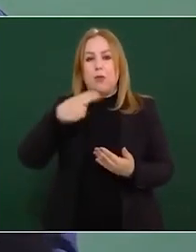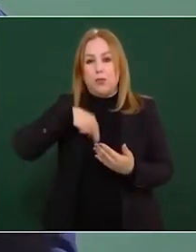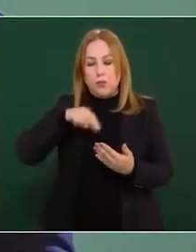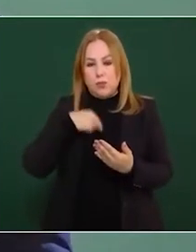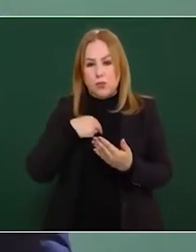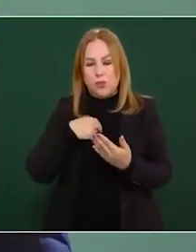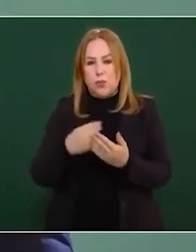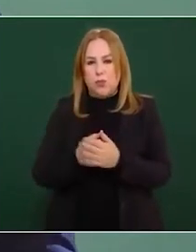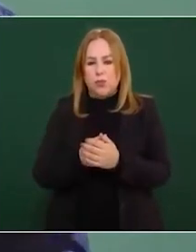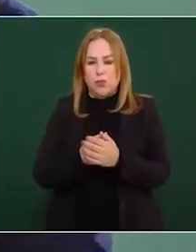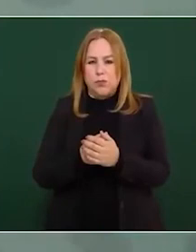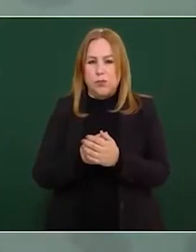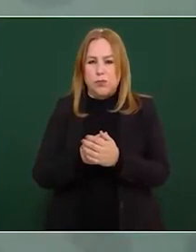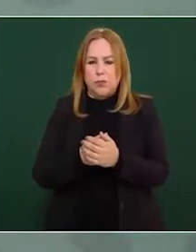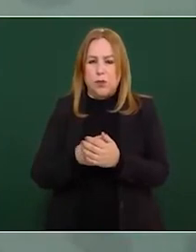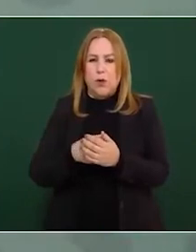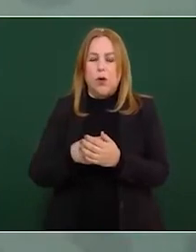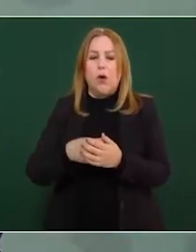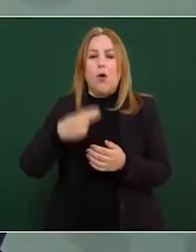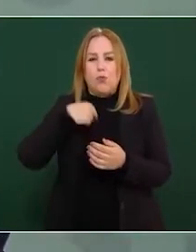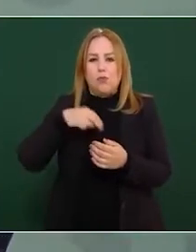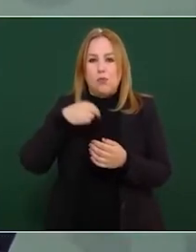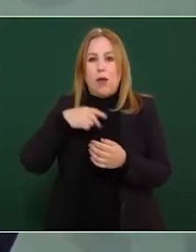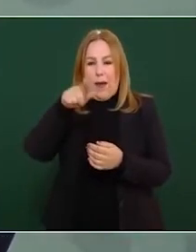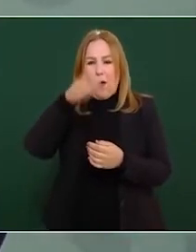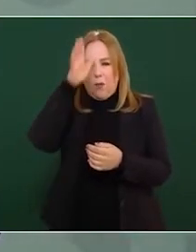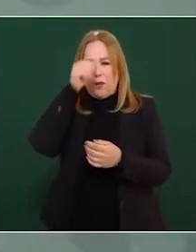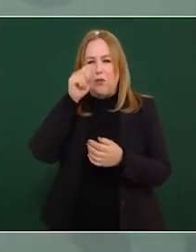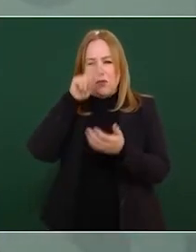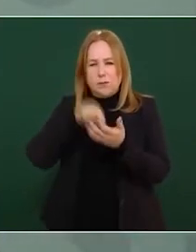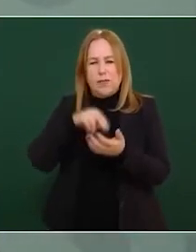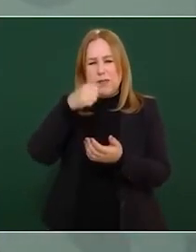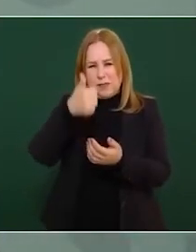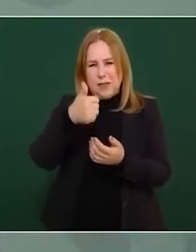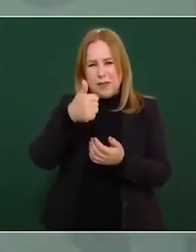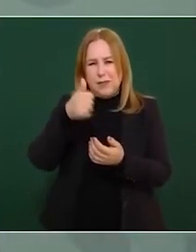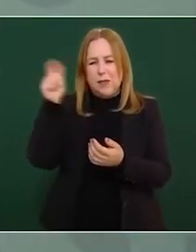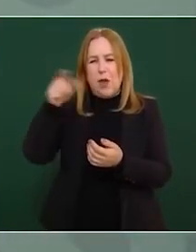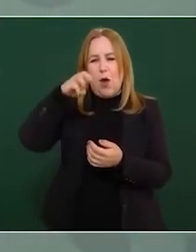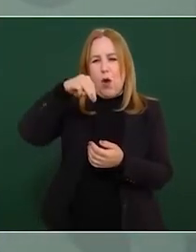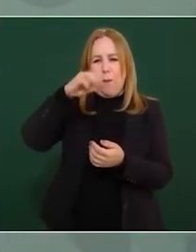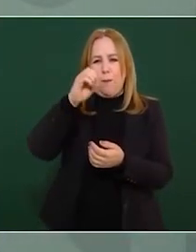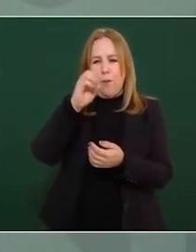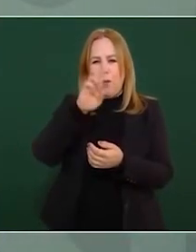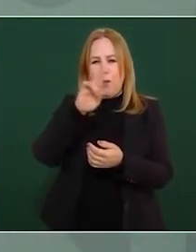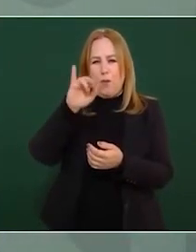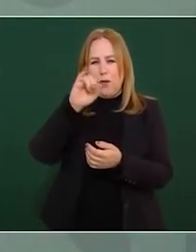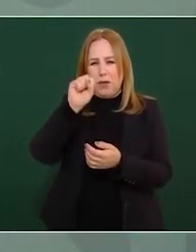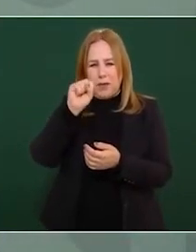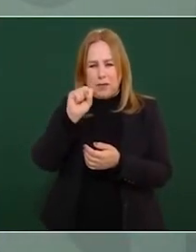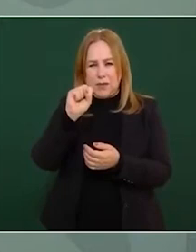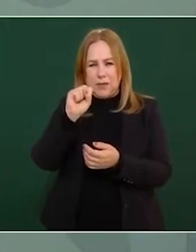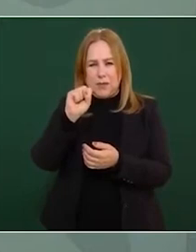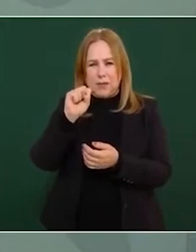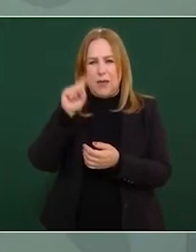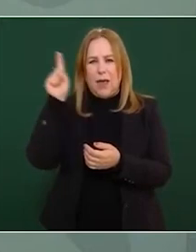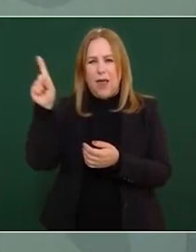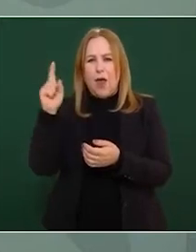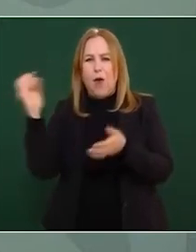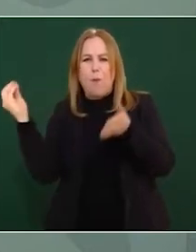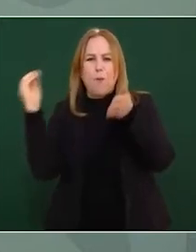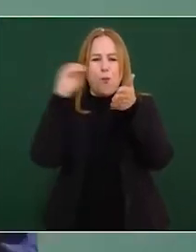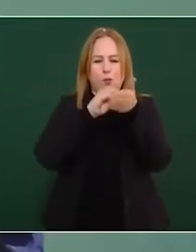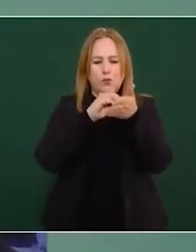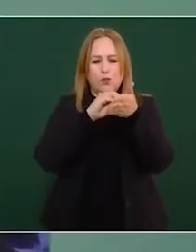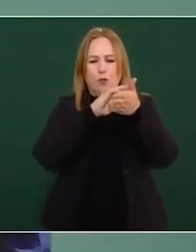contrataron a un publicista estadounidense Morris que fue el que acuñó la frase